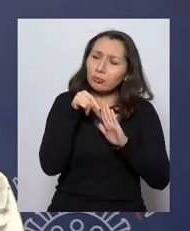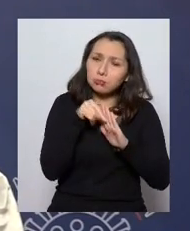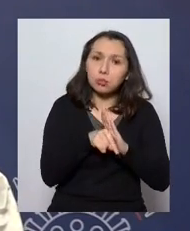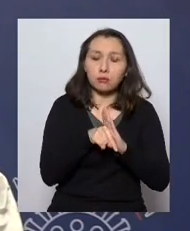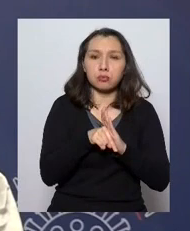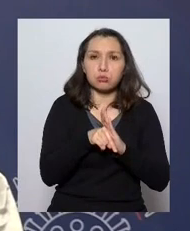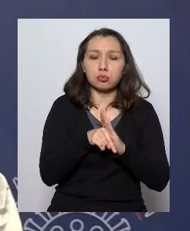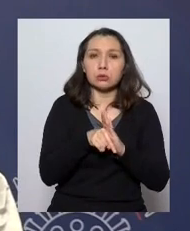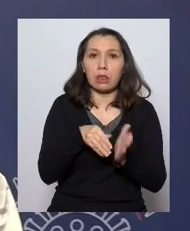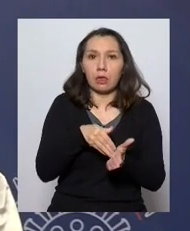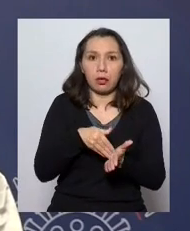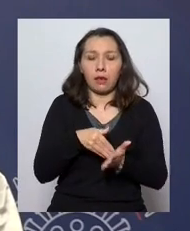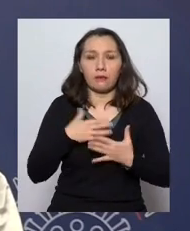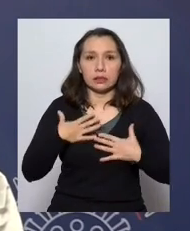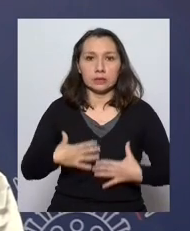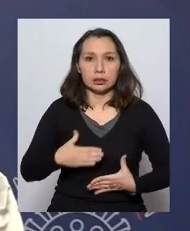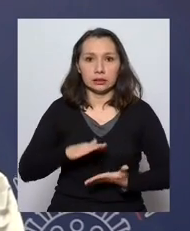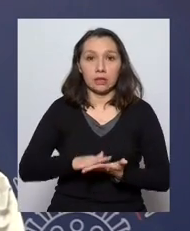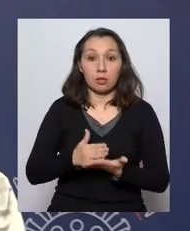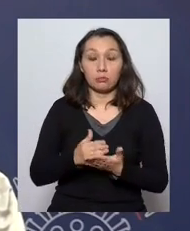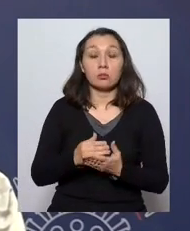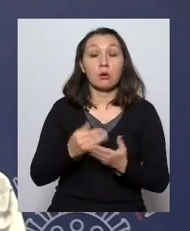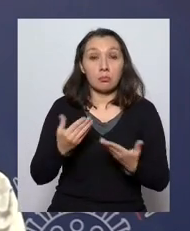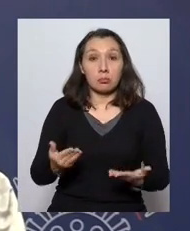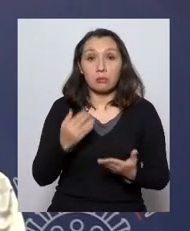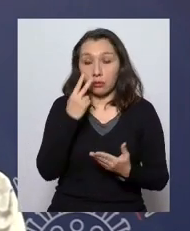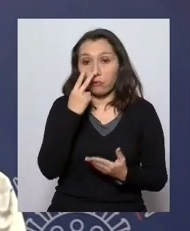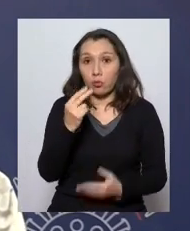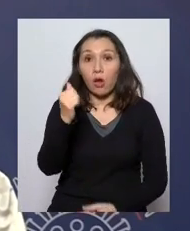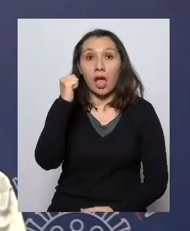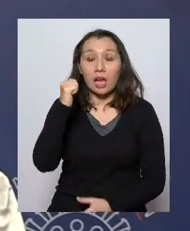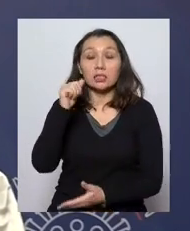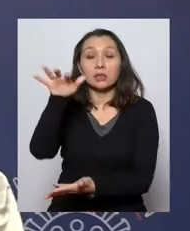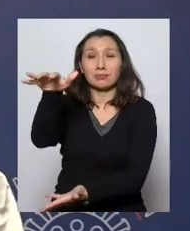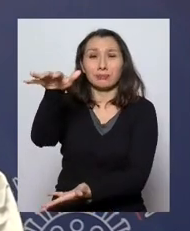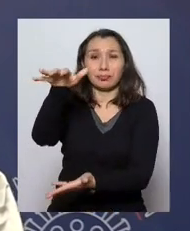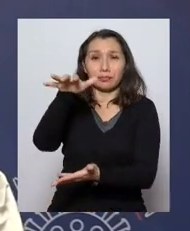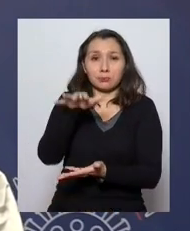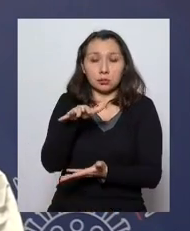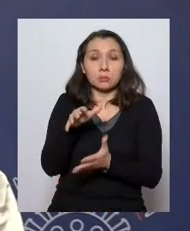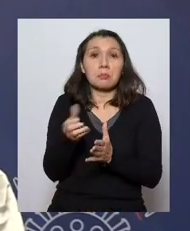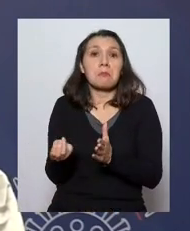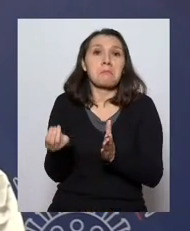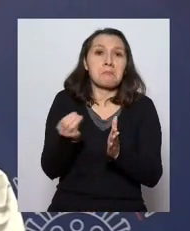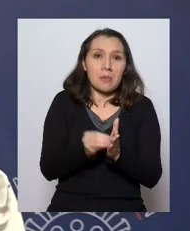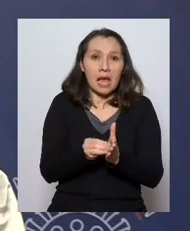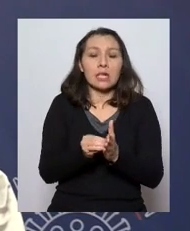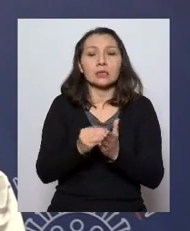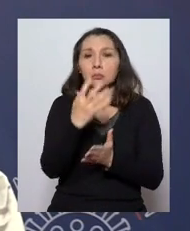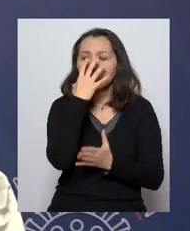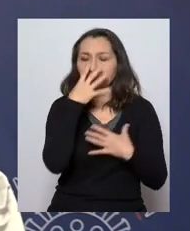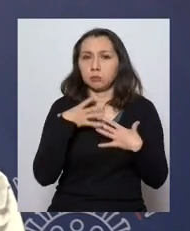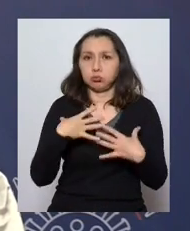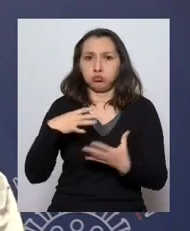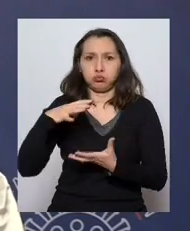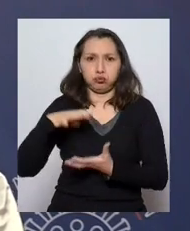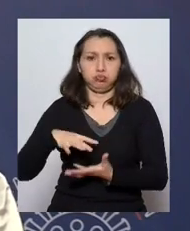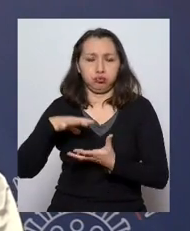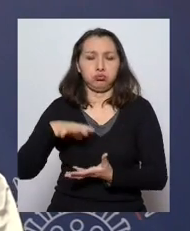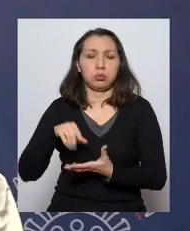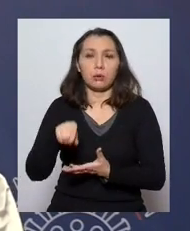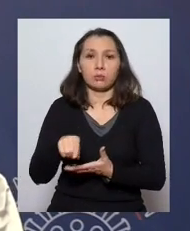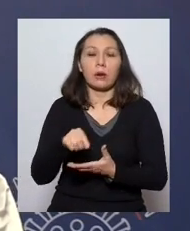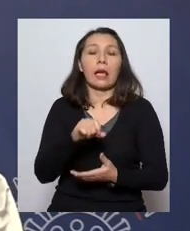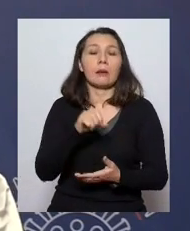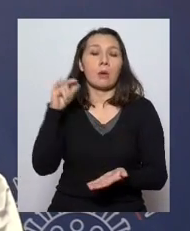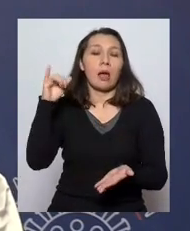salud. Tal como ustedes lo pudieron ver, ayer se recibieron una cantidad importante de ventiladores mecánicos en el aeropuerto